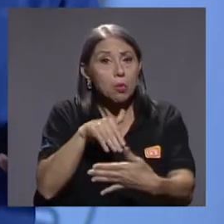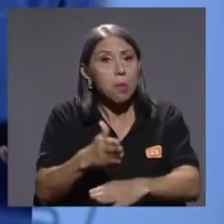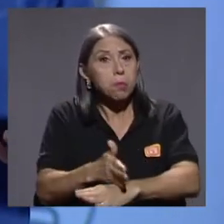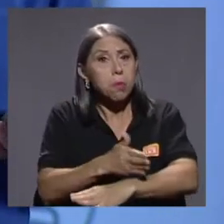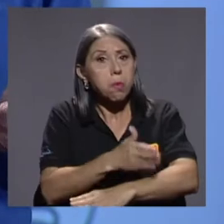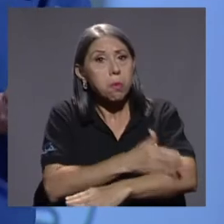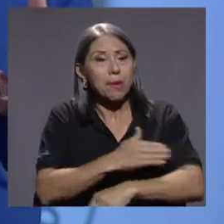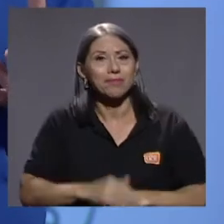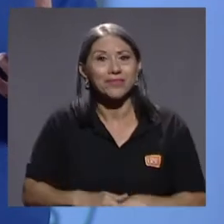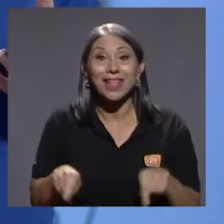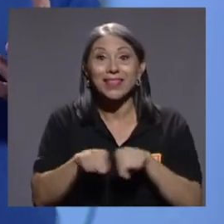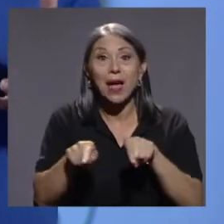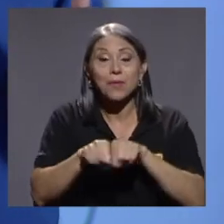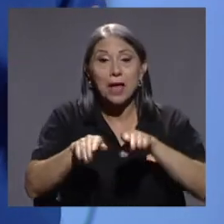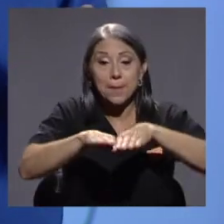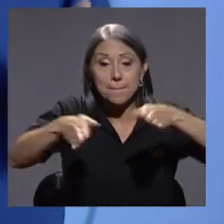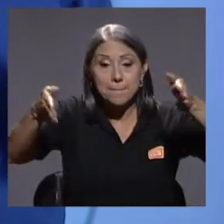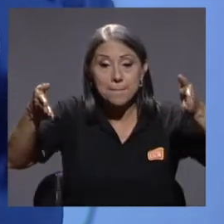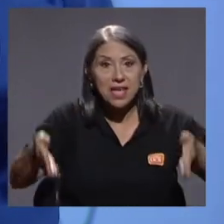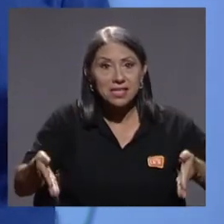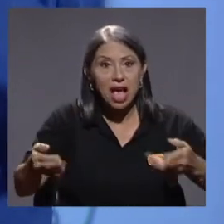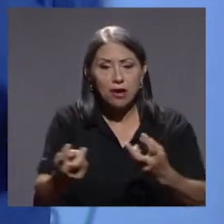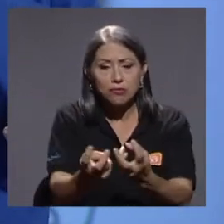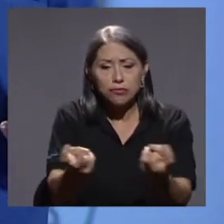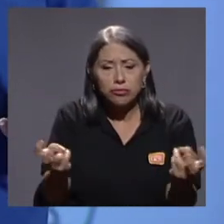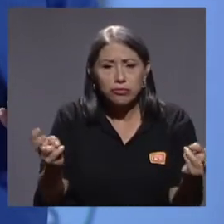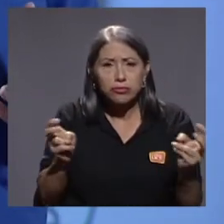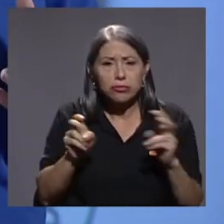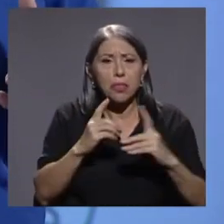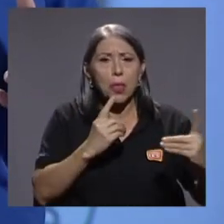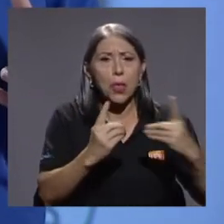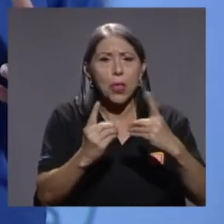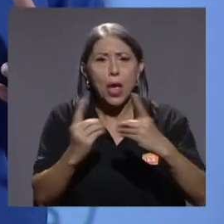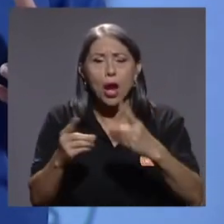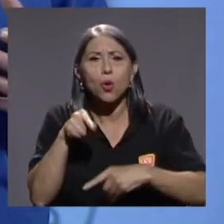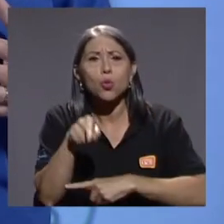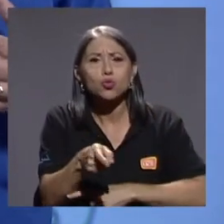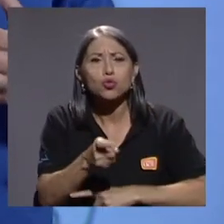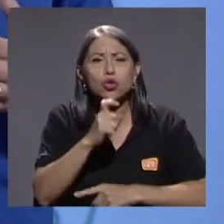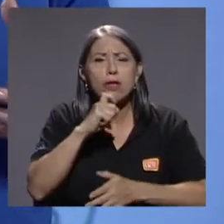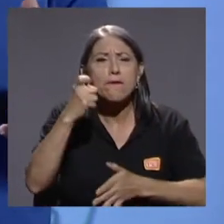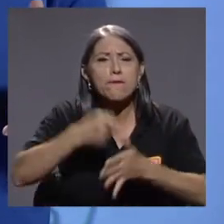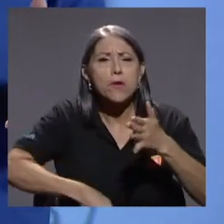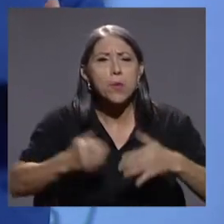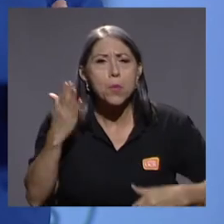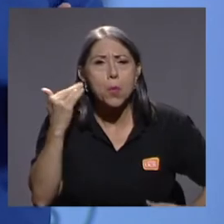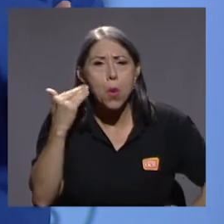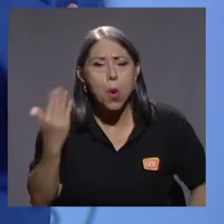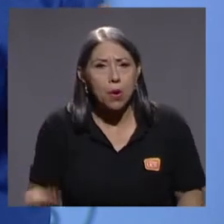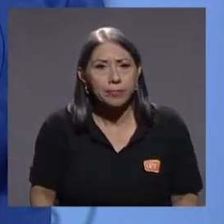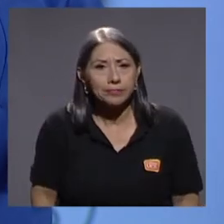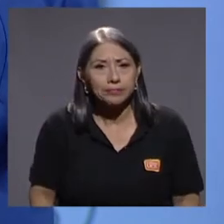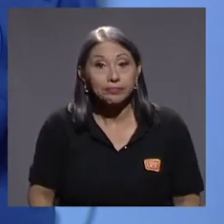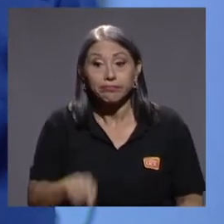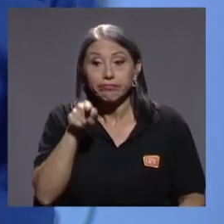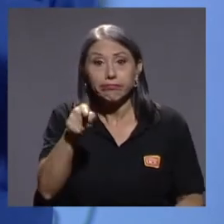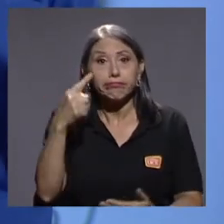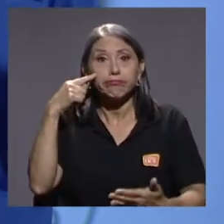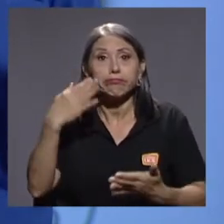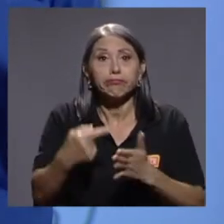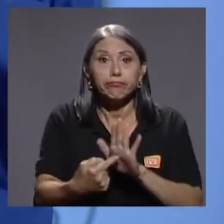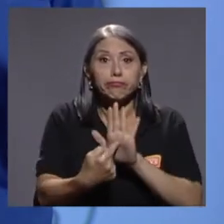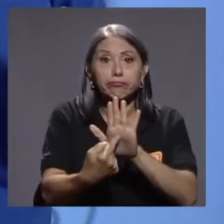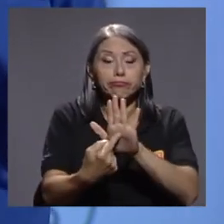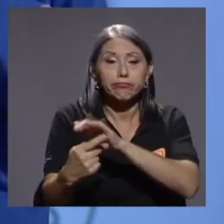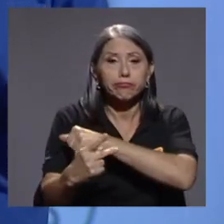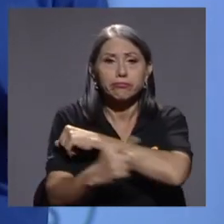diálogo que se ha montado, ¿por qué ha sido tan compleja? Bueno, la mesa de diálogo nos muestra que nosotros tenemos como